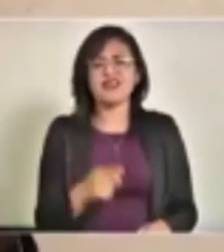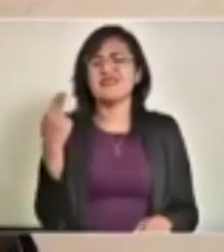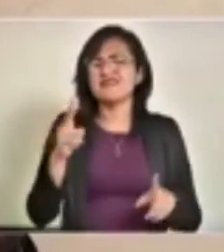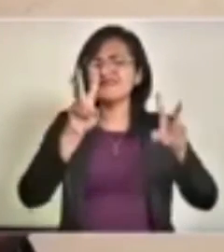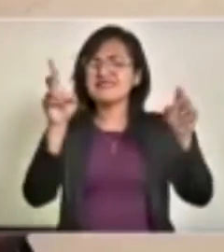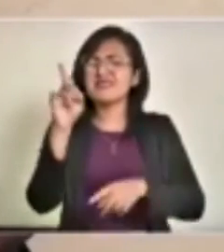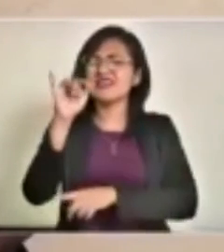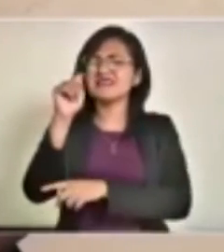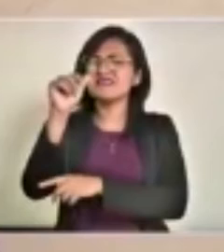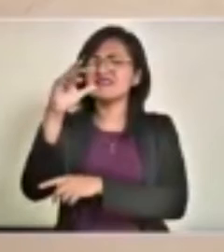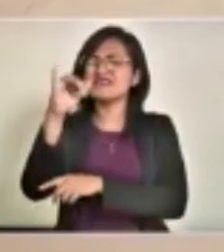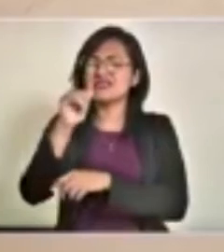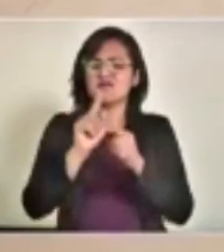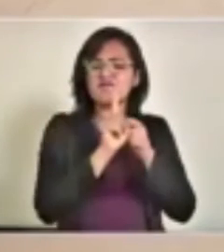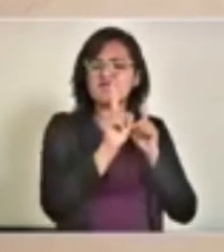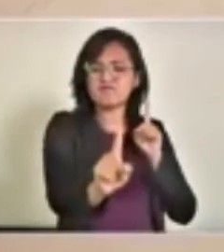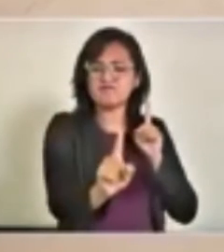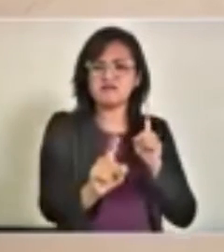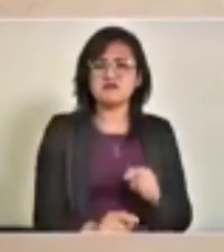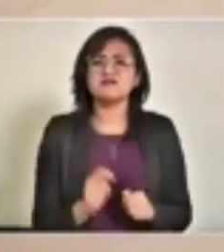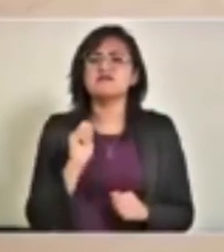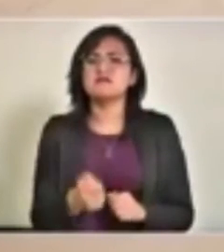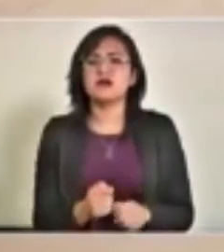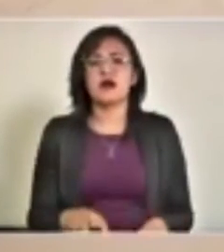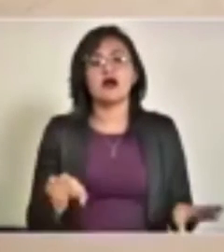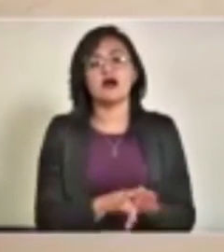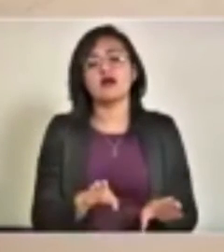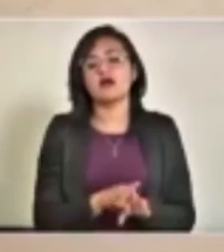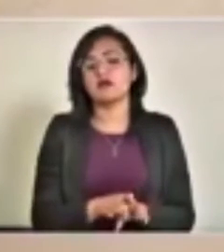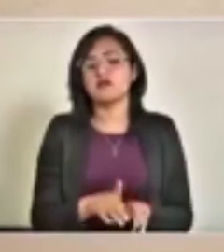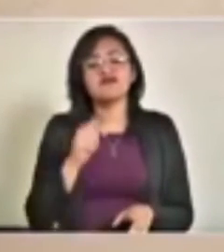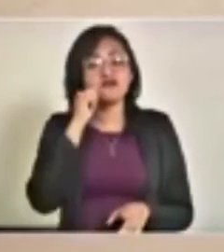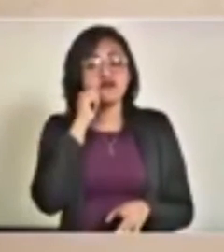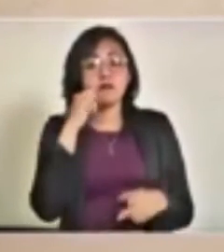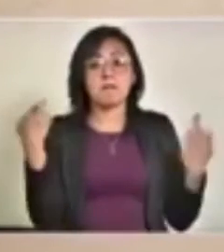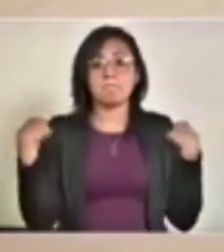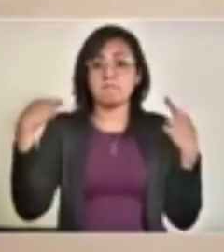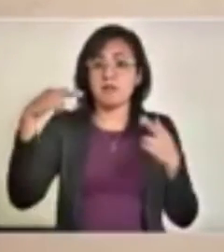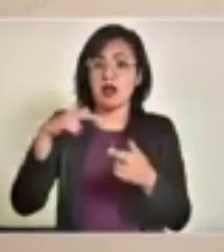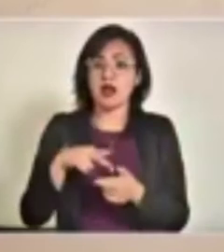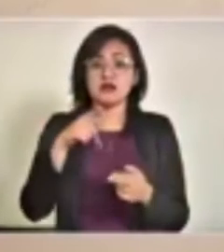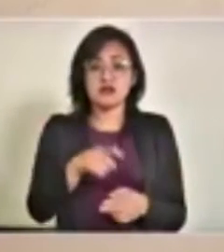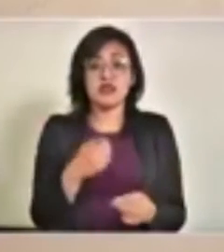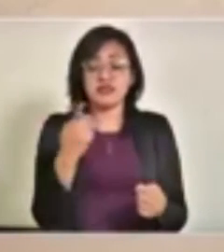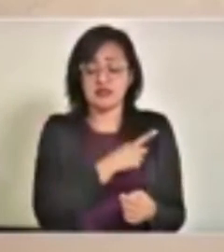distancia es un asunto presencial del maestro. Pero